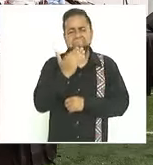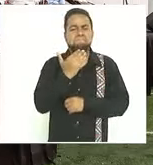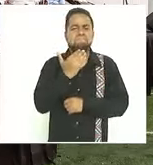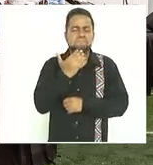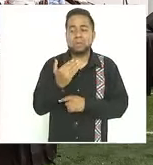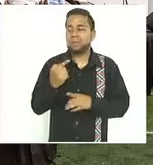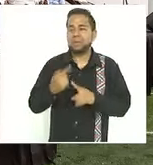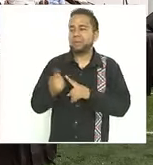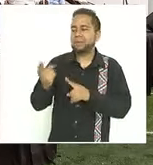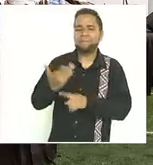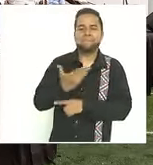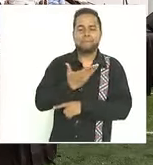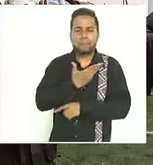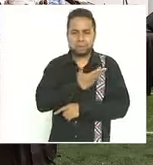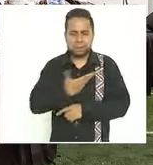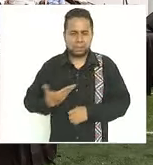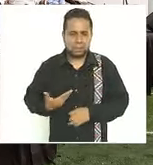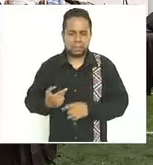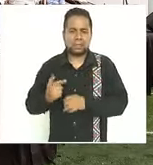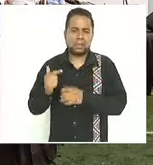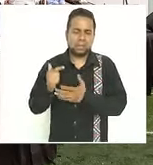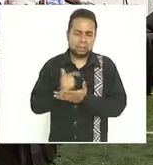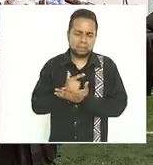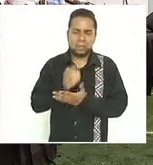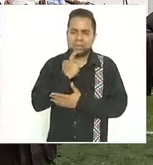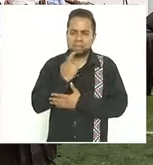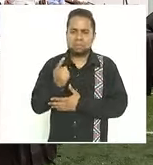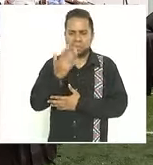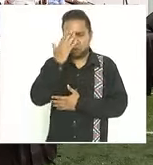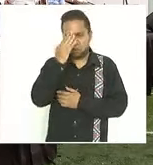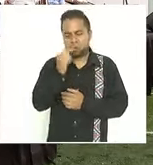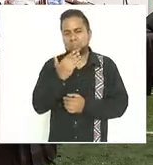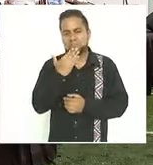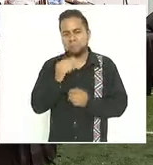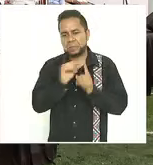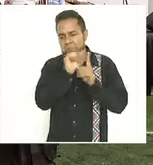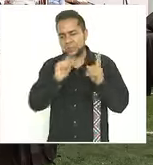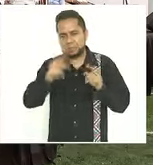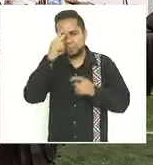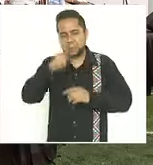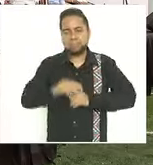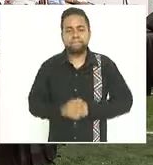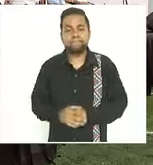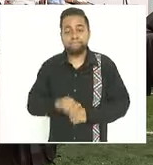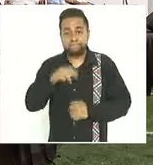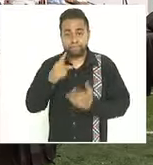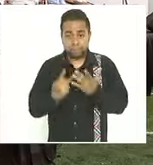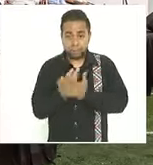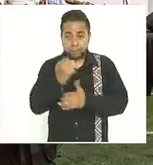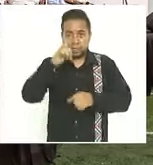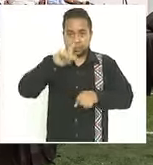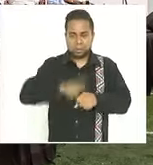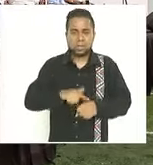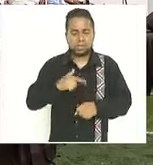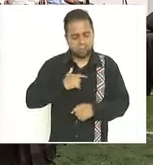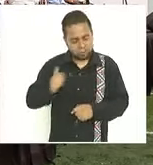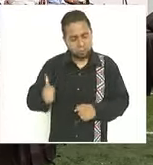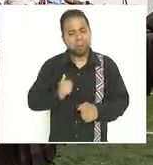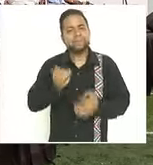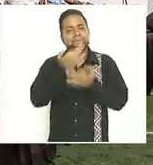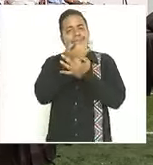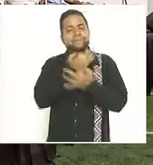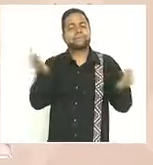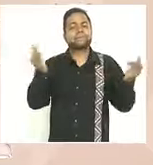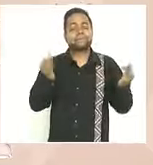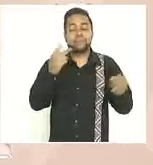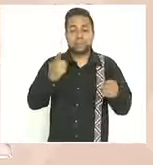querido presidente el licenciado Andrés Manuel López Obrador desde Pinotepa podemos informar que